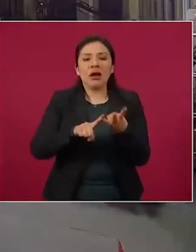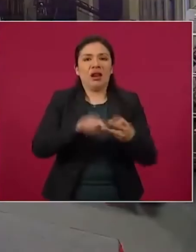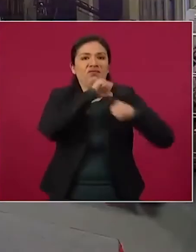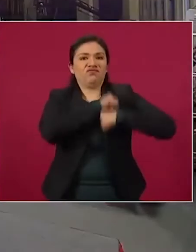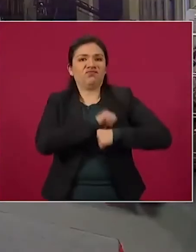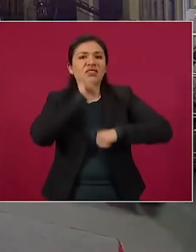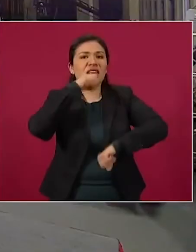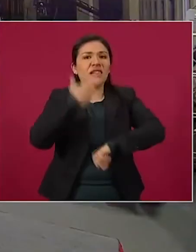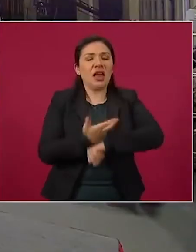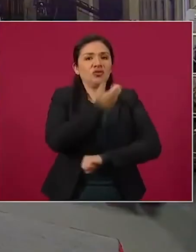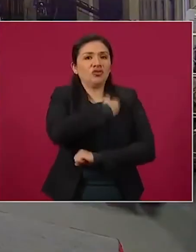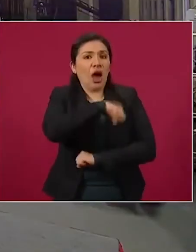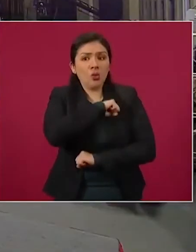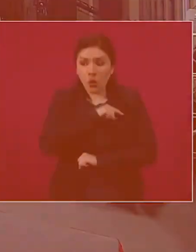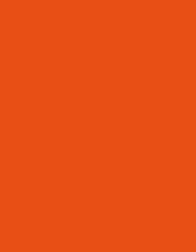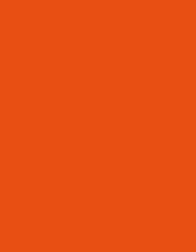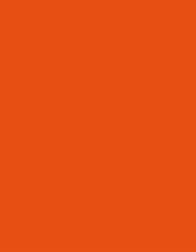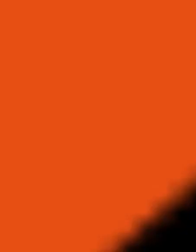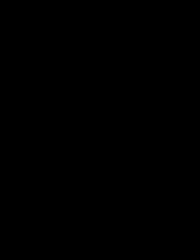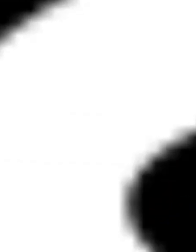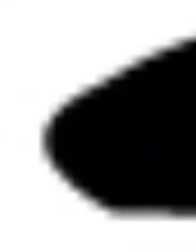todos iríamos a la cárcel.